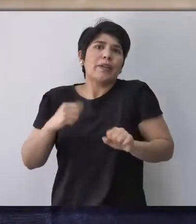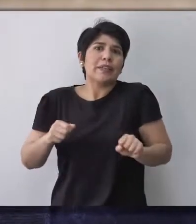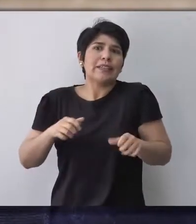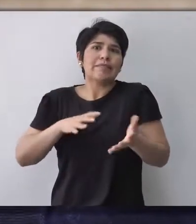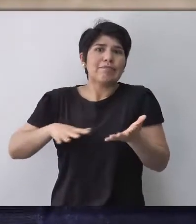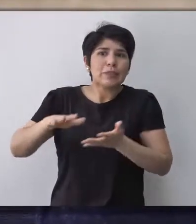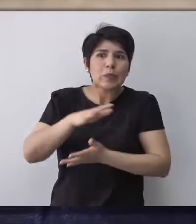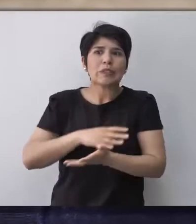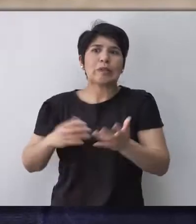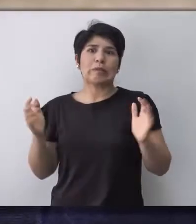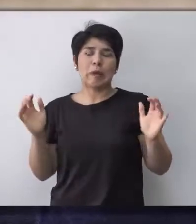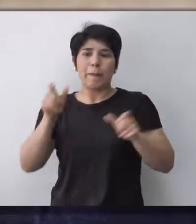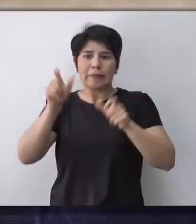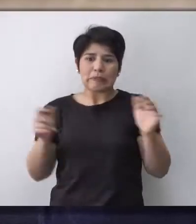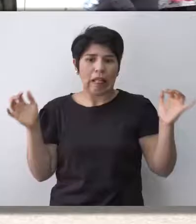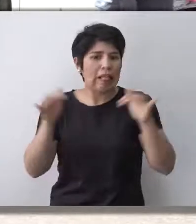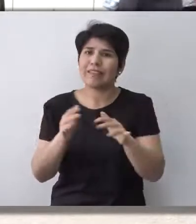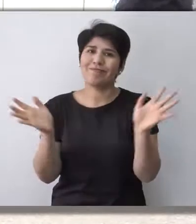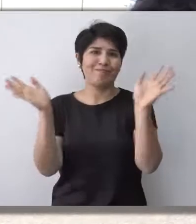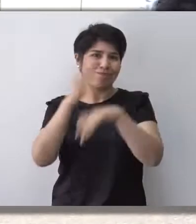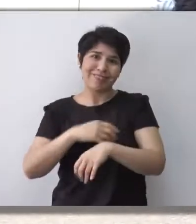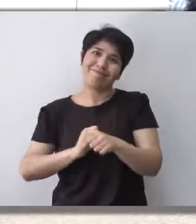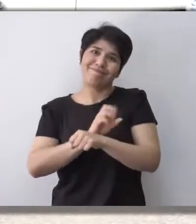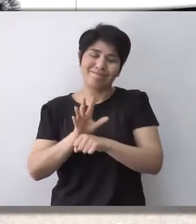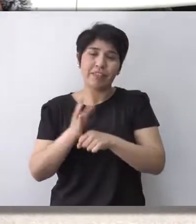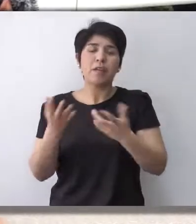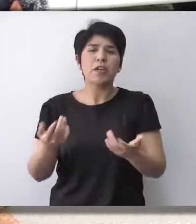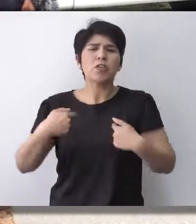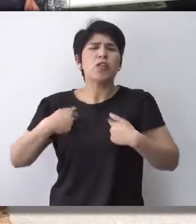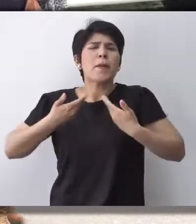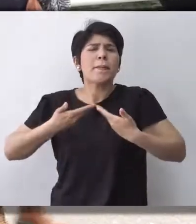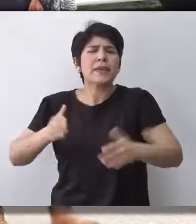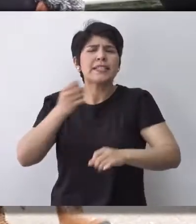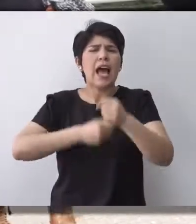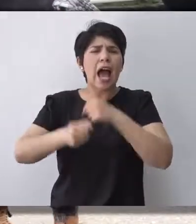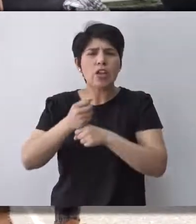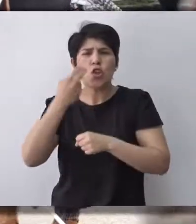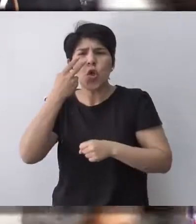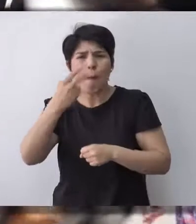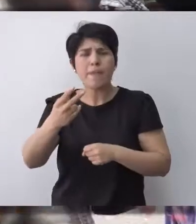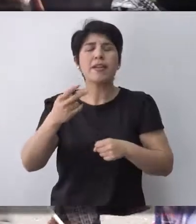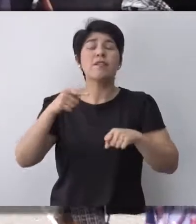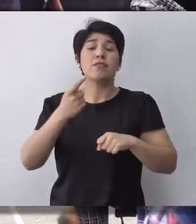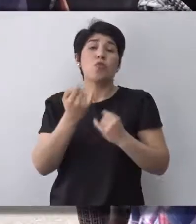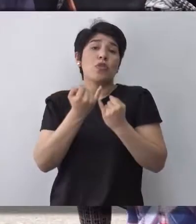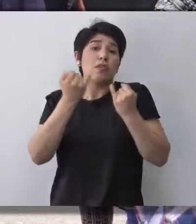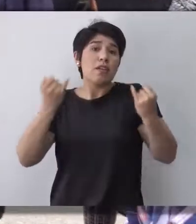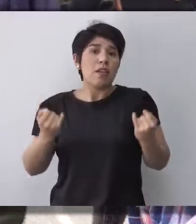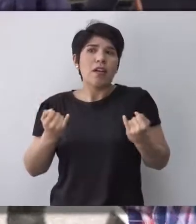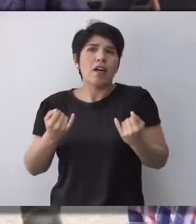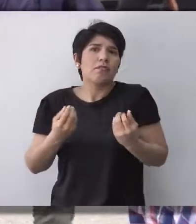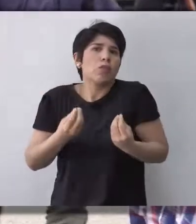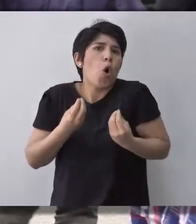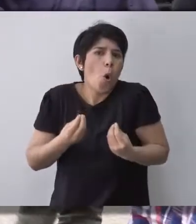escaso al público por el tema de la pandemia, yo empecé en el 2000. Un día,